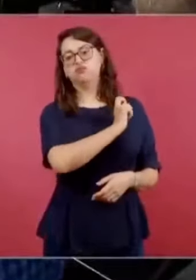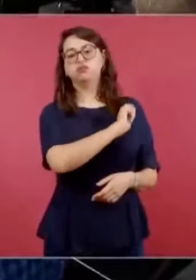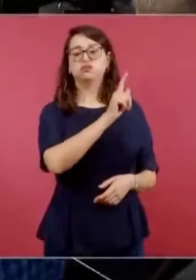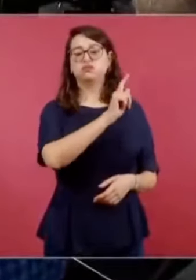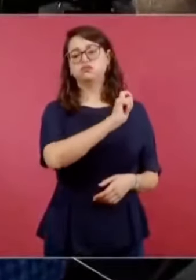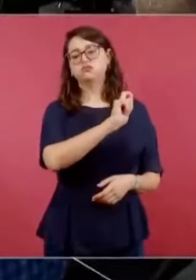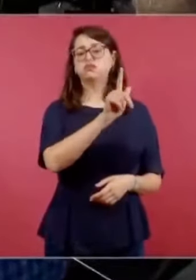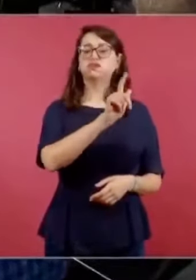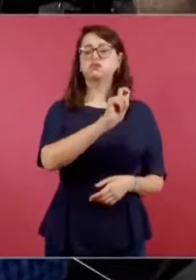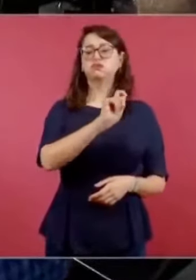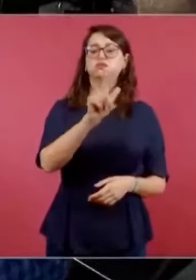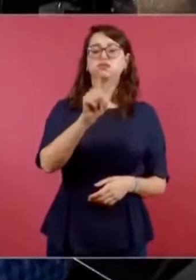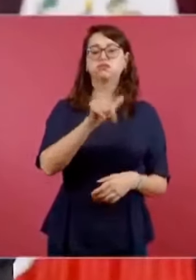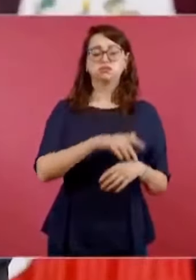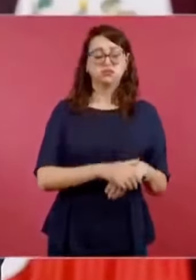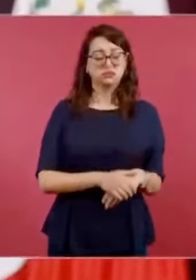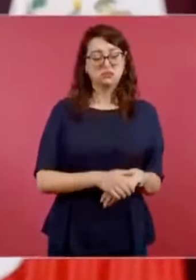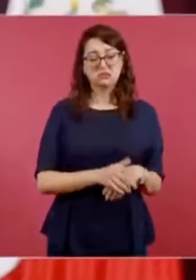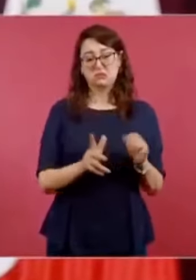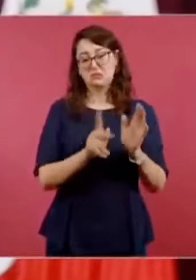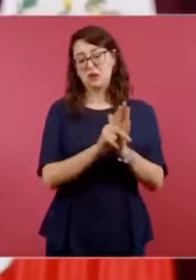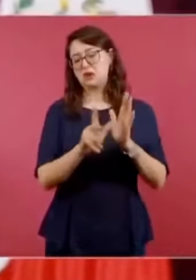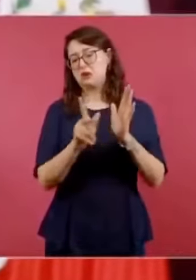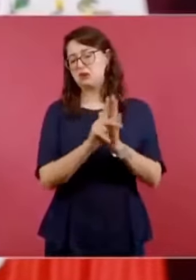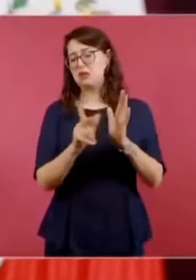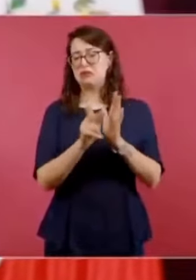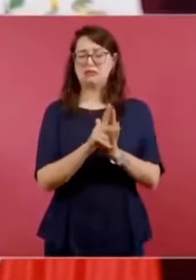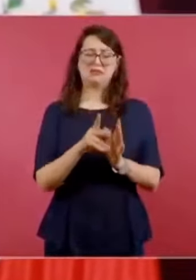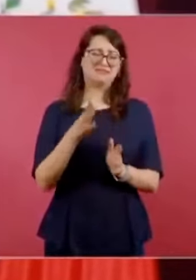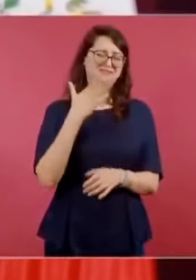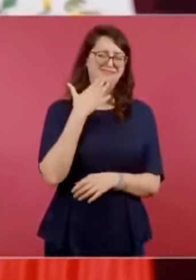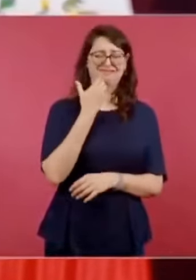lo del escritor este,